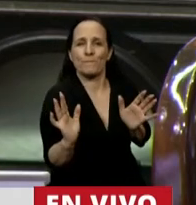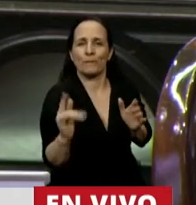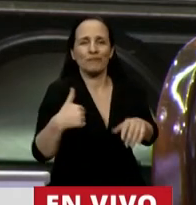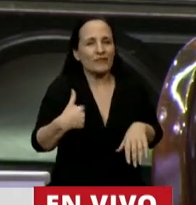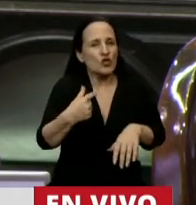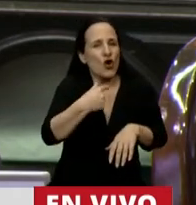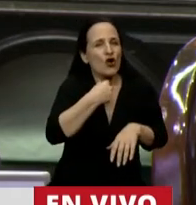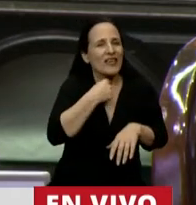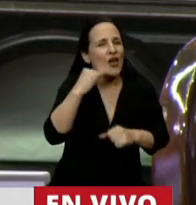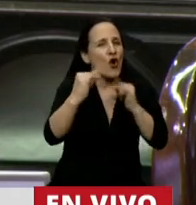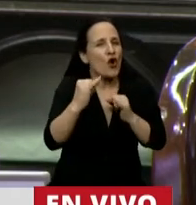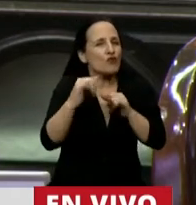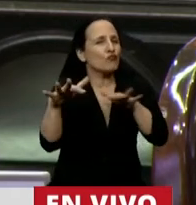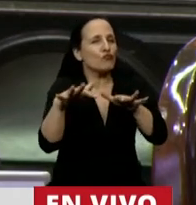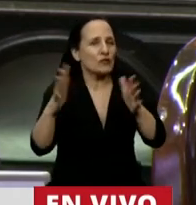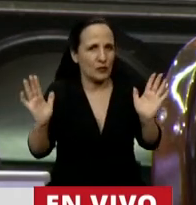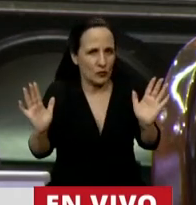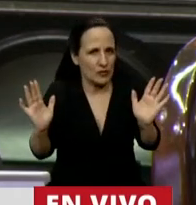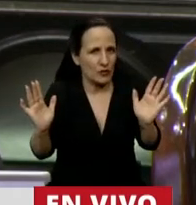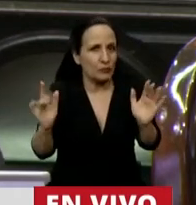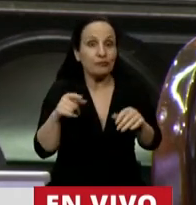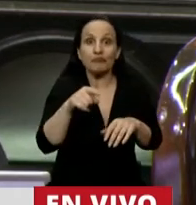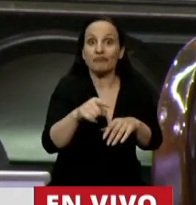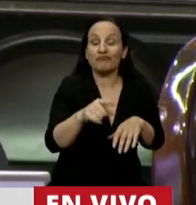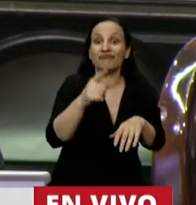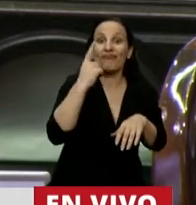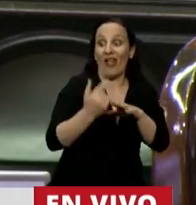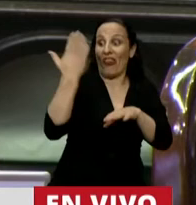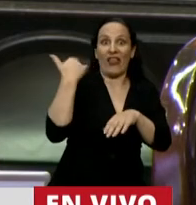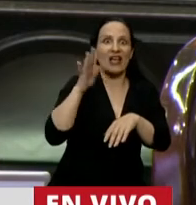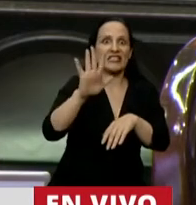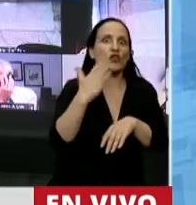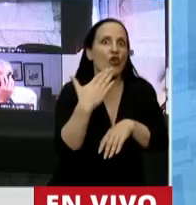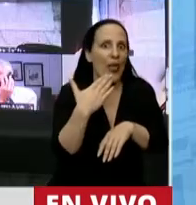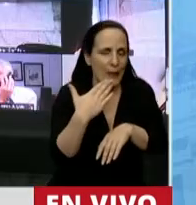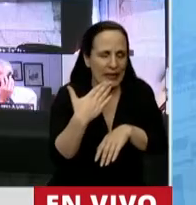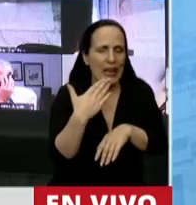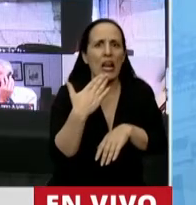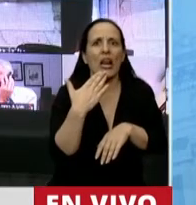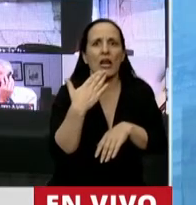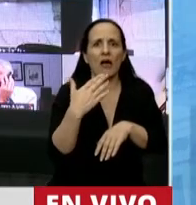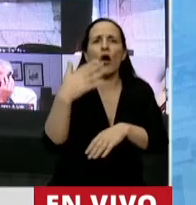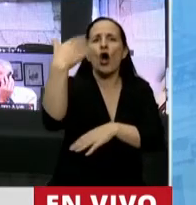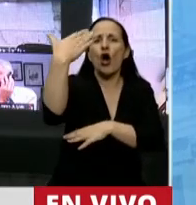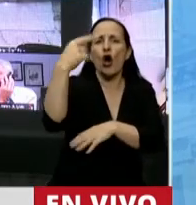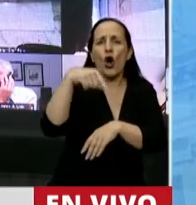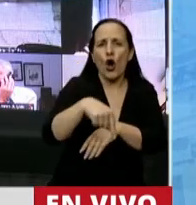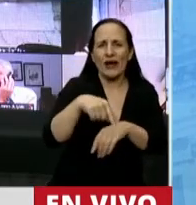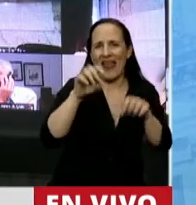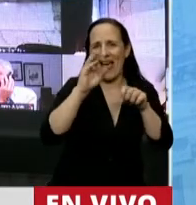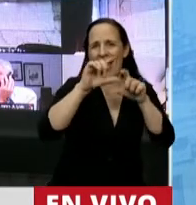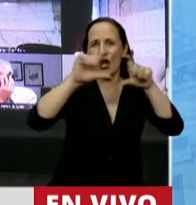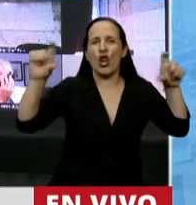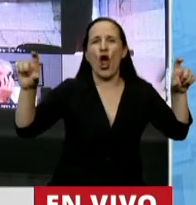mencionar una circunstancia. Acá, el día 5 de abril, se hizo una jornada que se le llamó